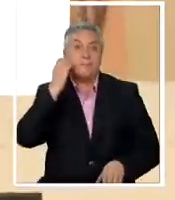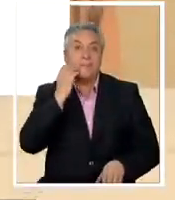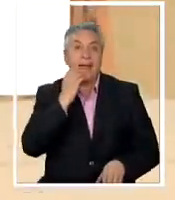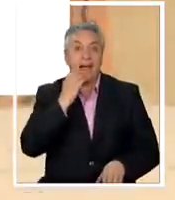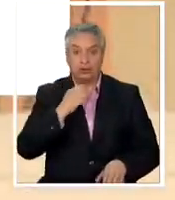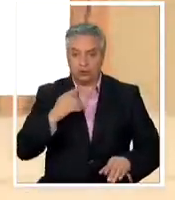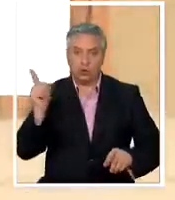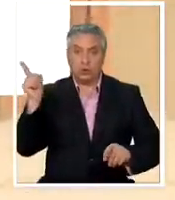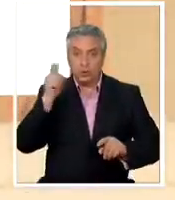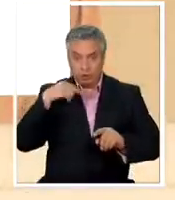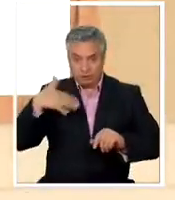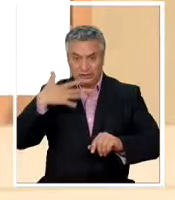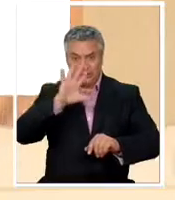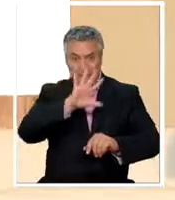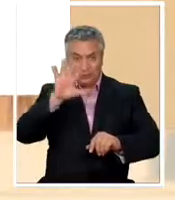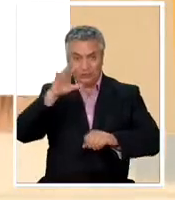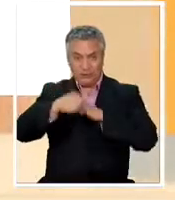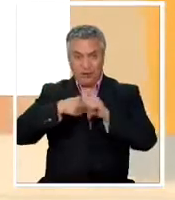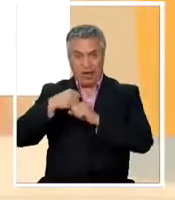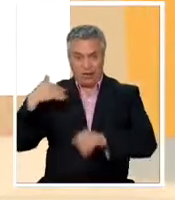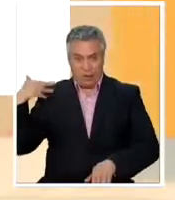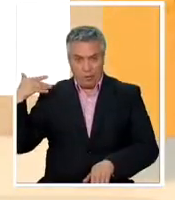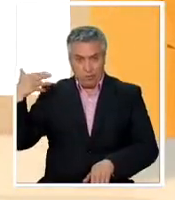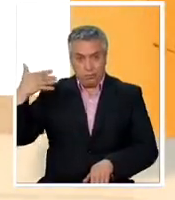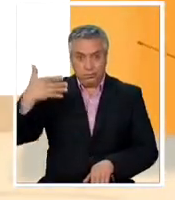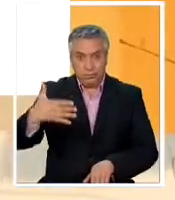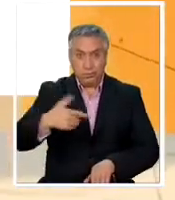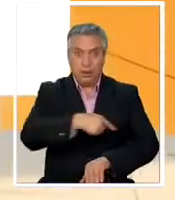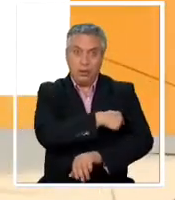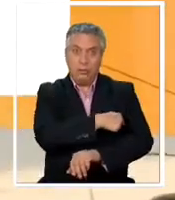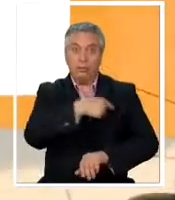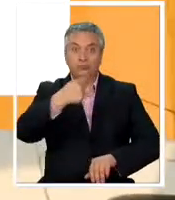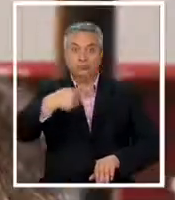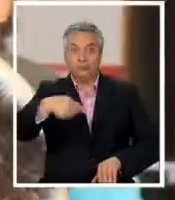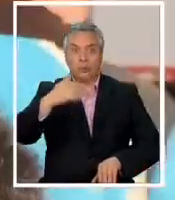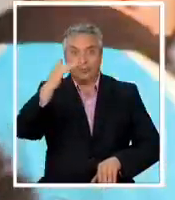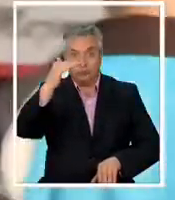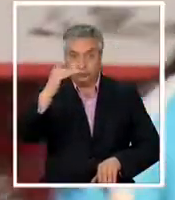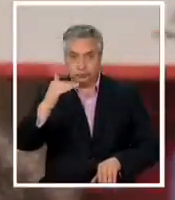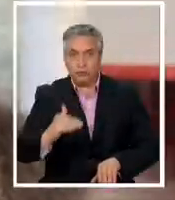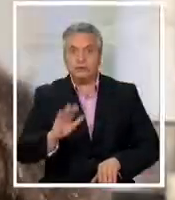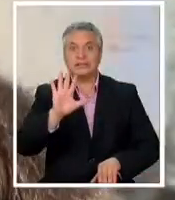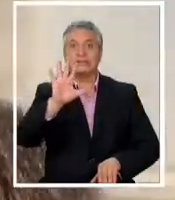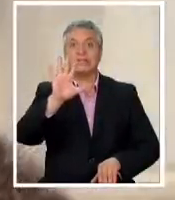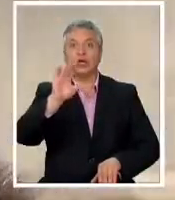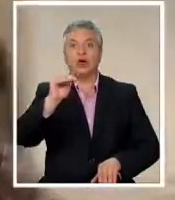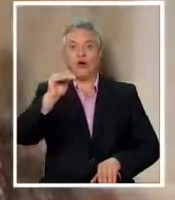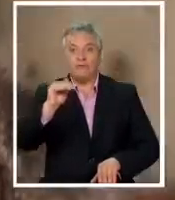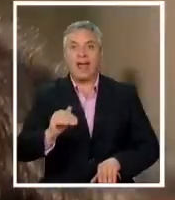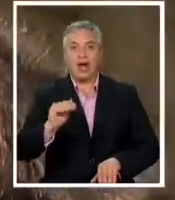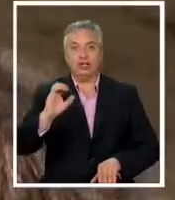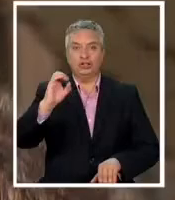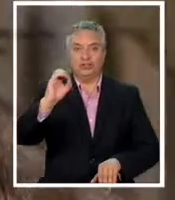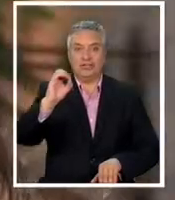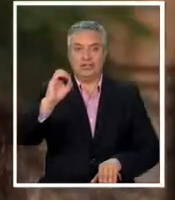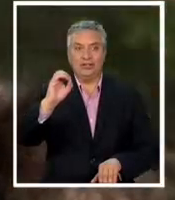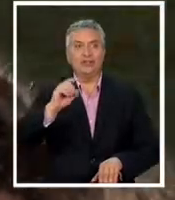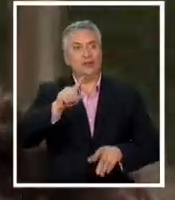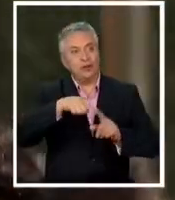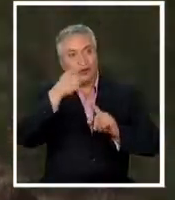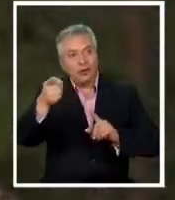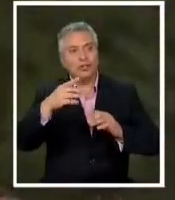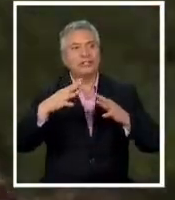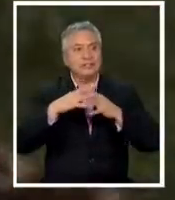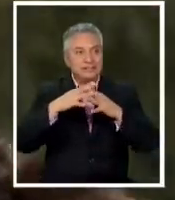55 años. En Buin, los termómetros descendieron hasta 5,3 grados bajo cero. En Chillán y Aysén alcanzaron los menos 6,